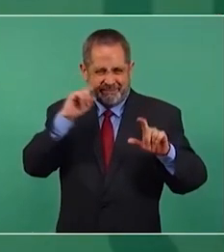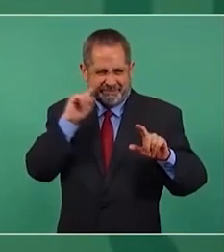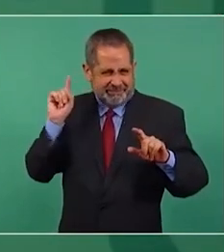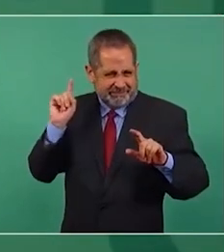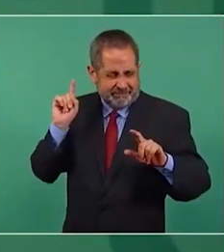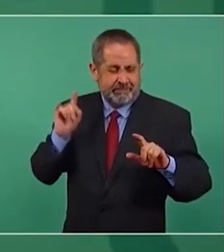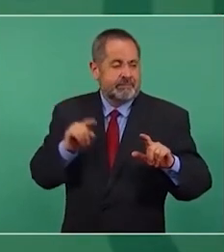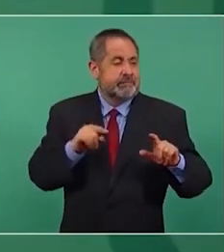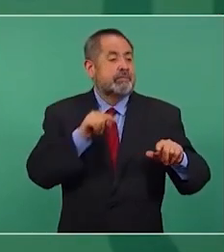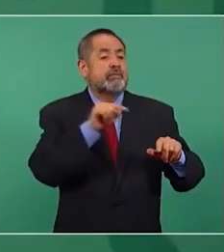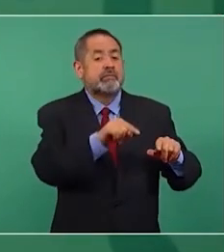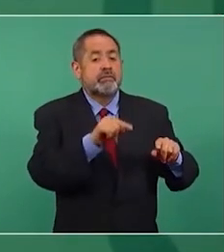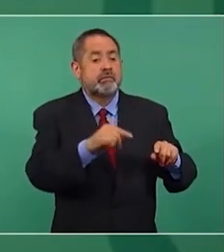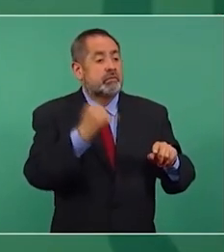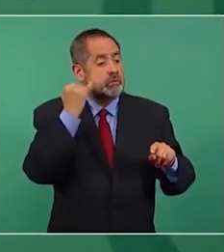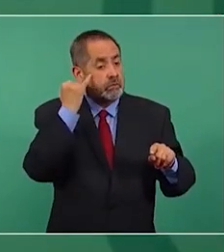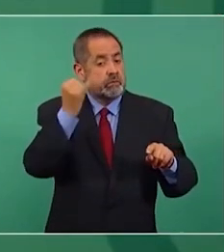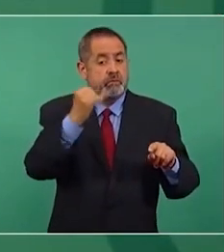y el plan era